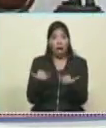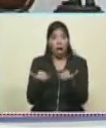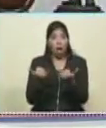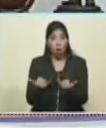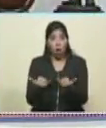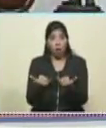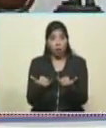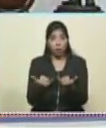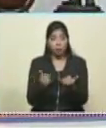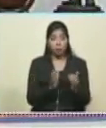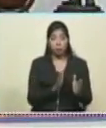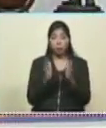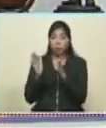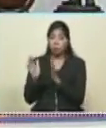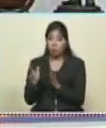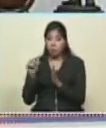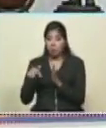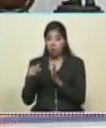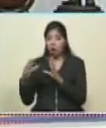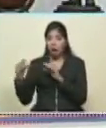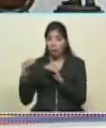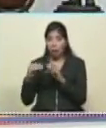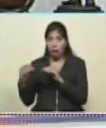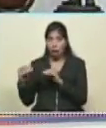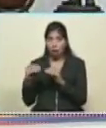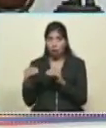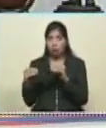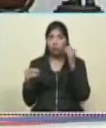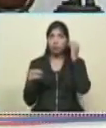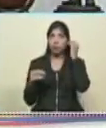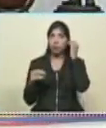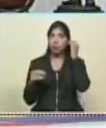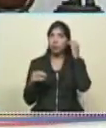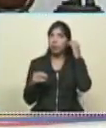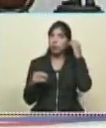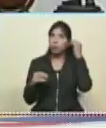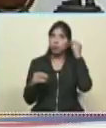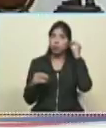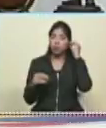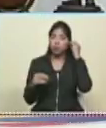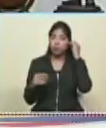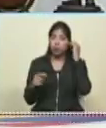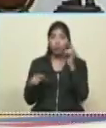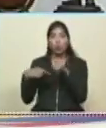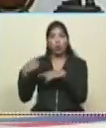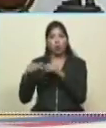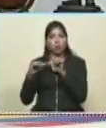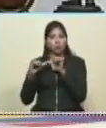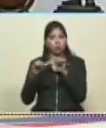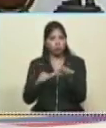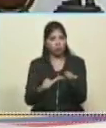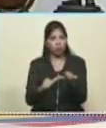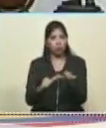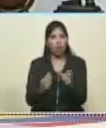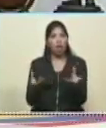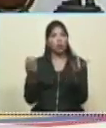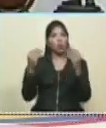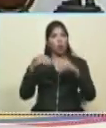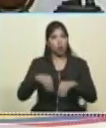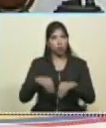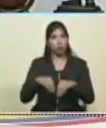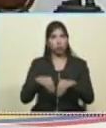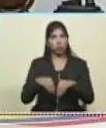en fase de trabajo, conversación. Lo más seguro es que se prolongue y se ratifique el acuerdo